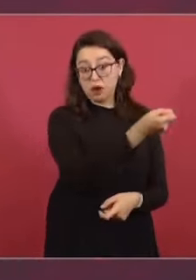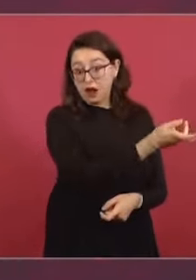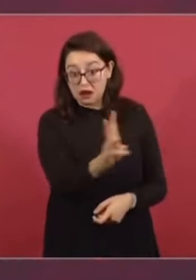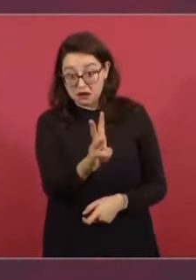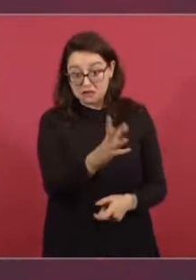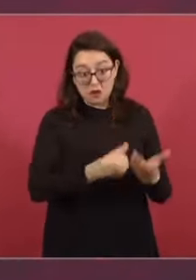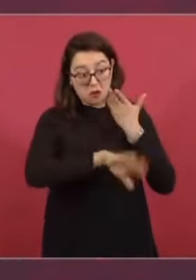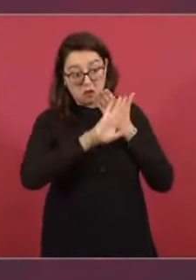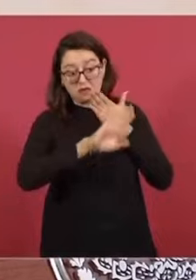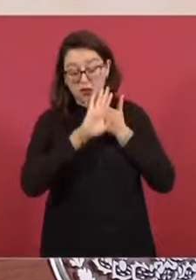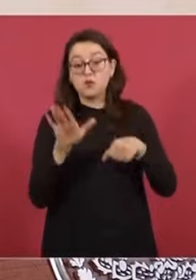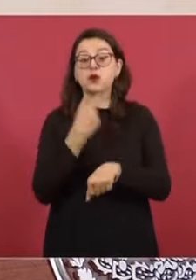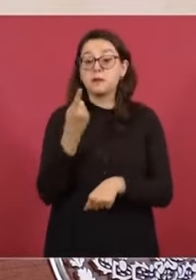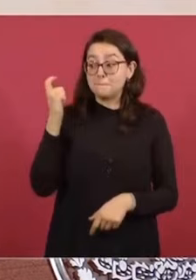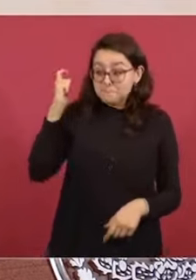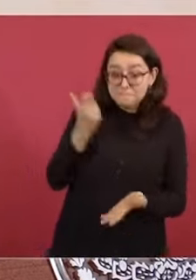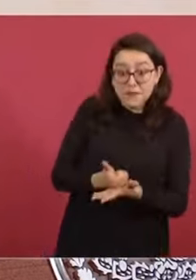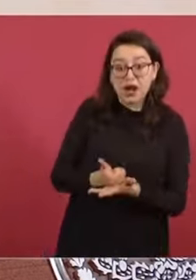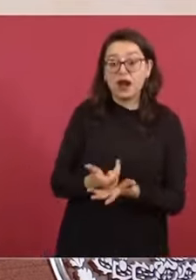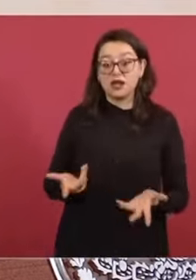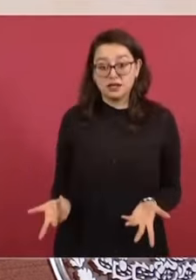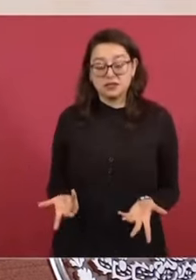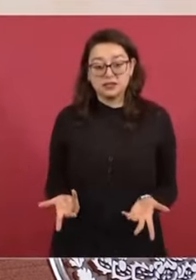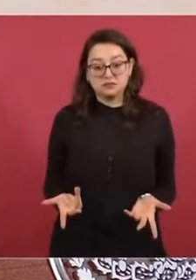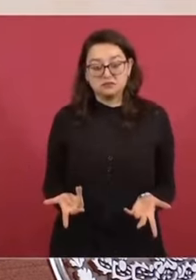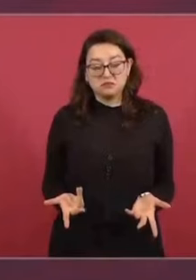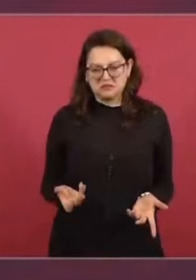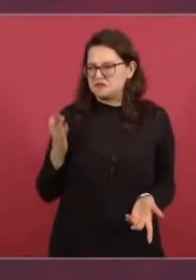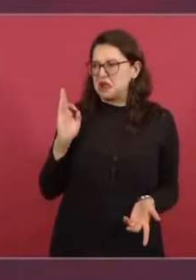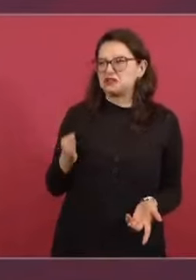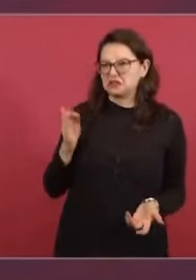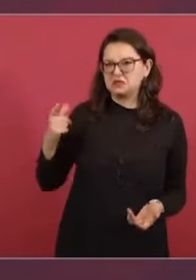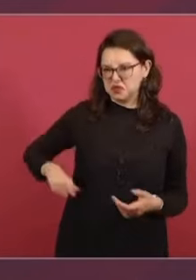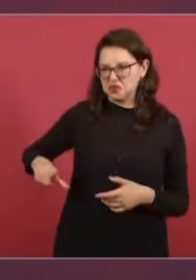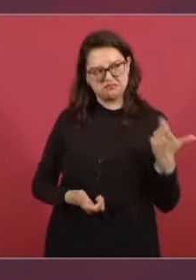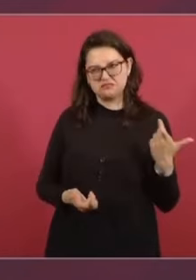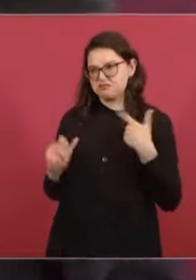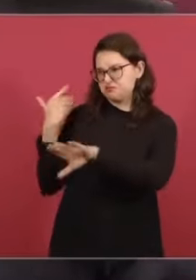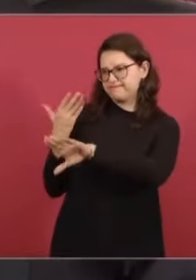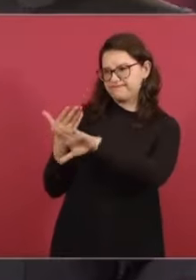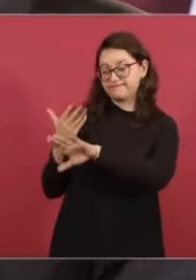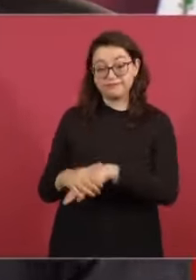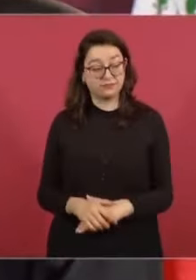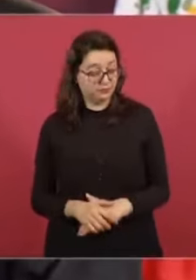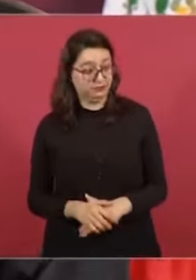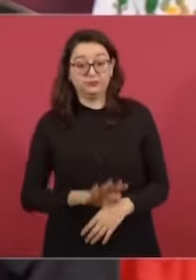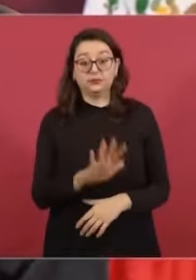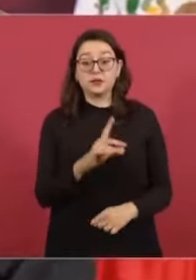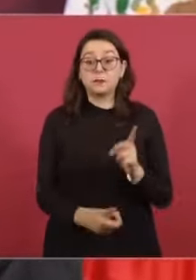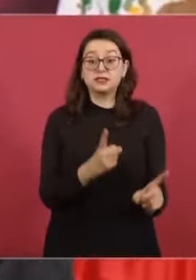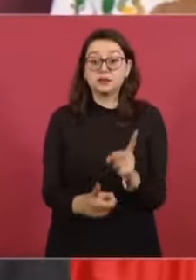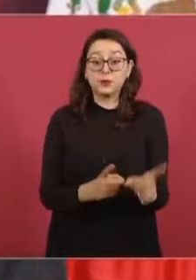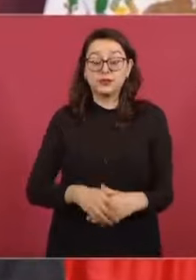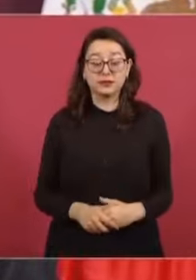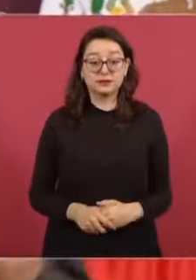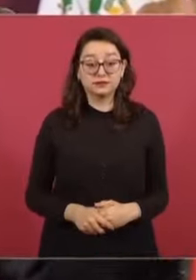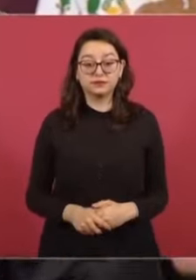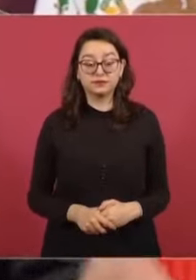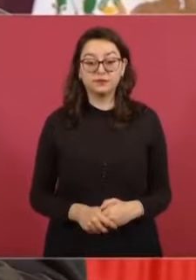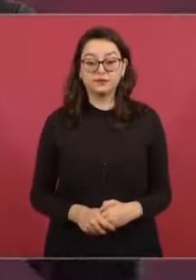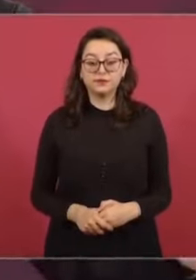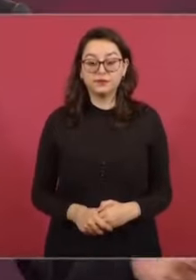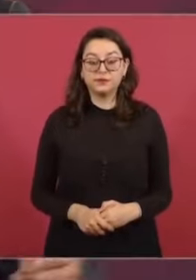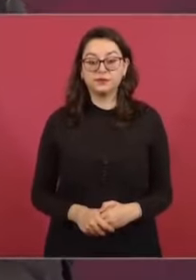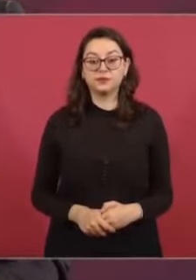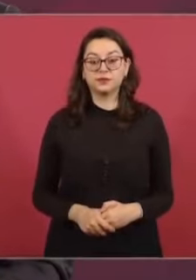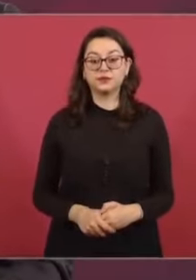reciben dinero para eso, para atacarnos. Deporte nacional ya